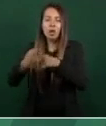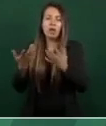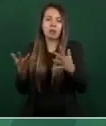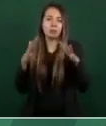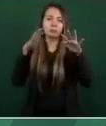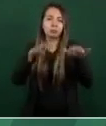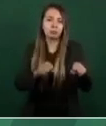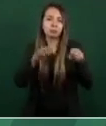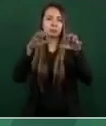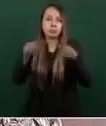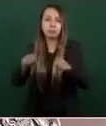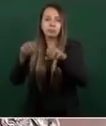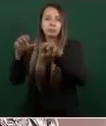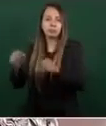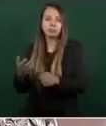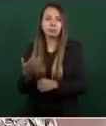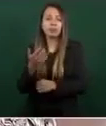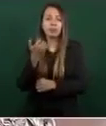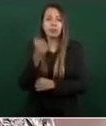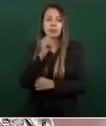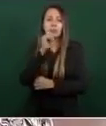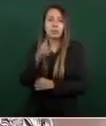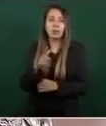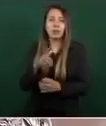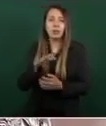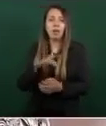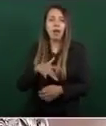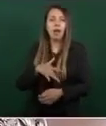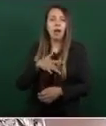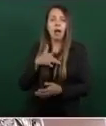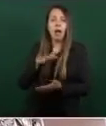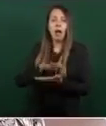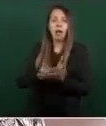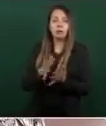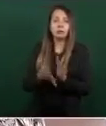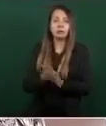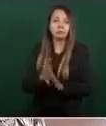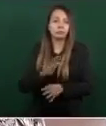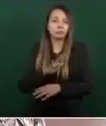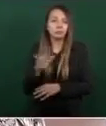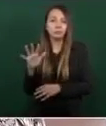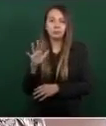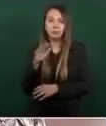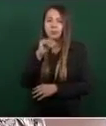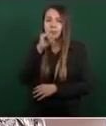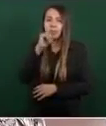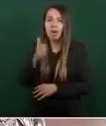el que no haya impunidad y el que no haya corrupción.